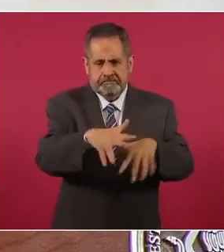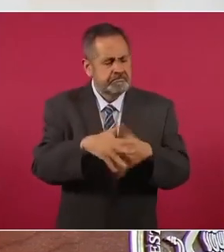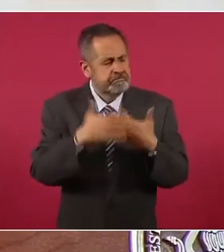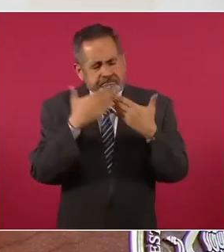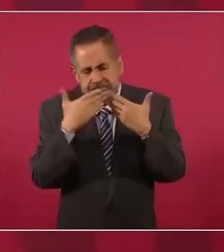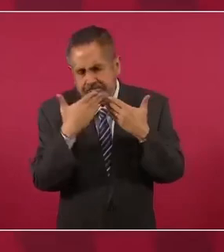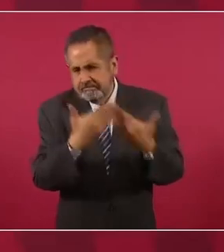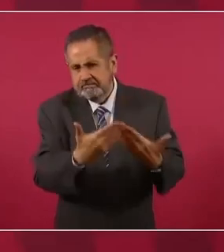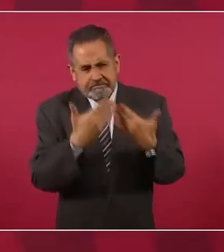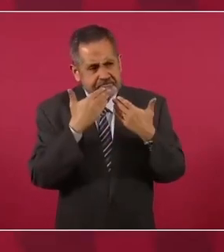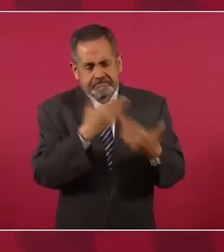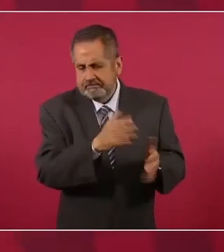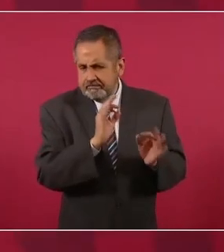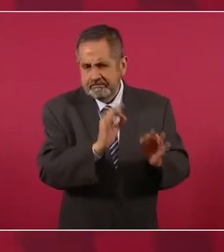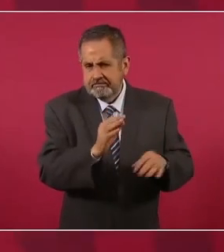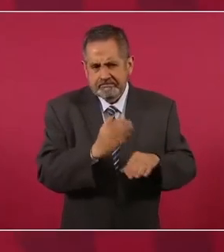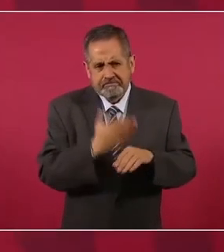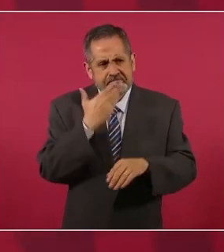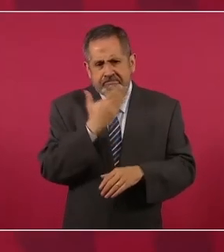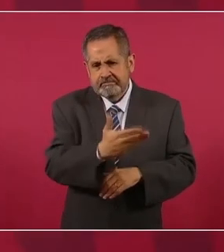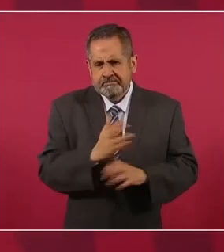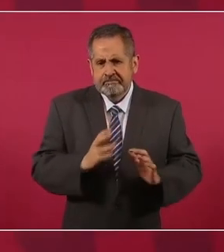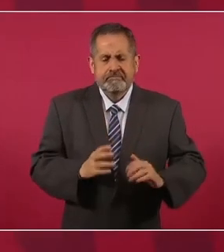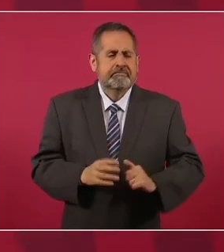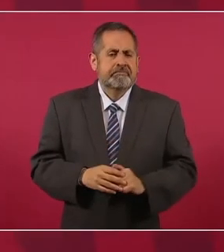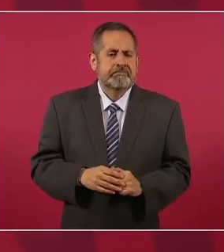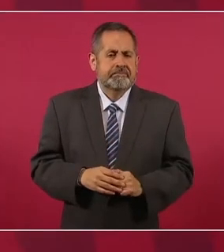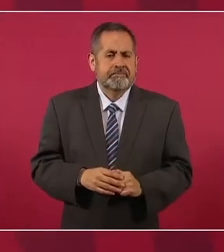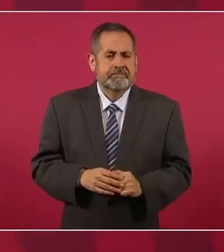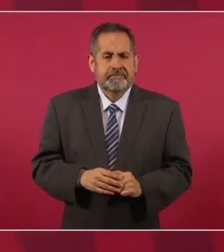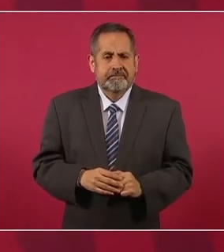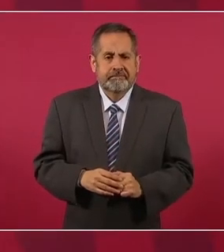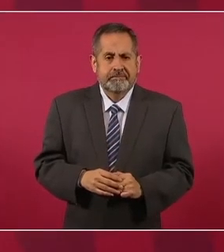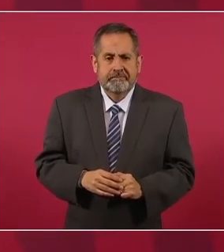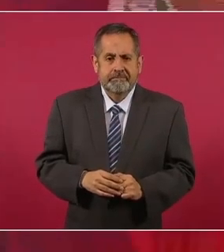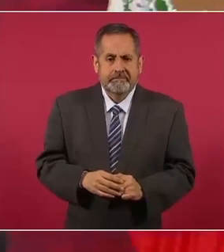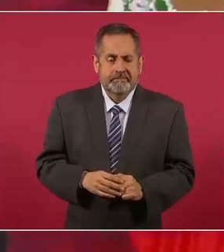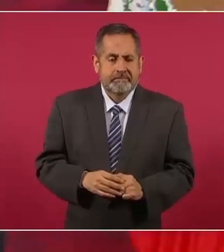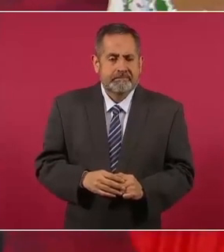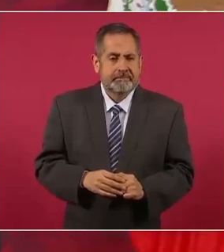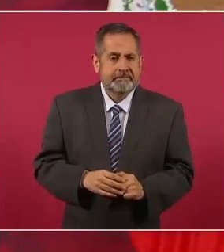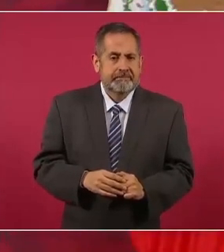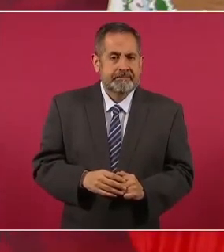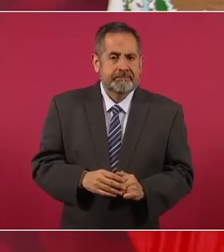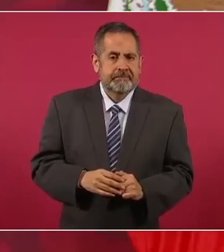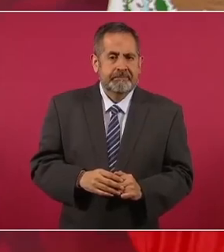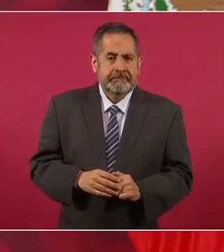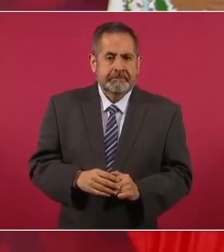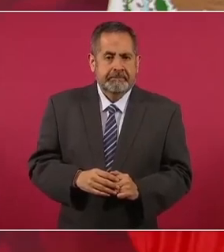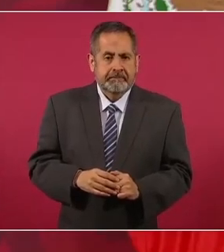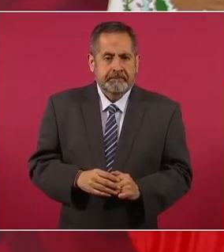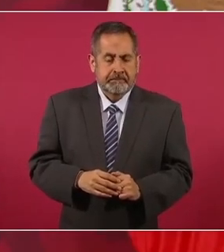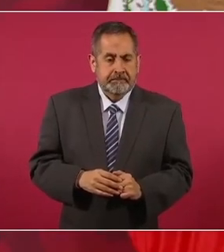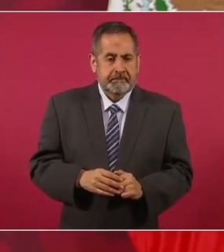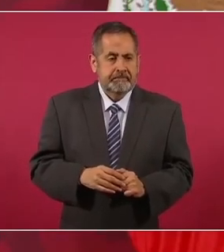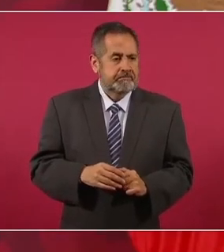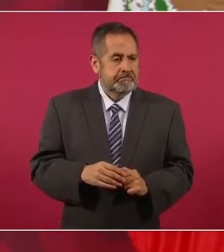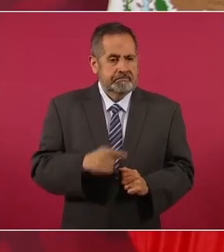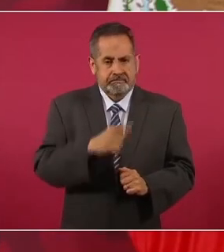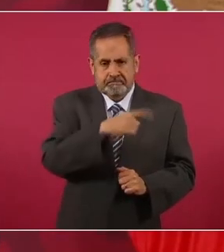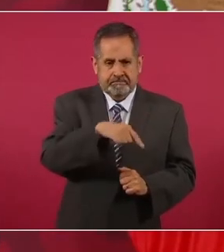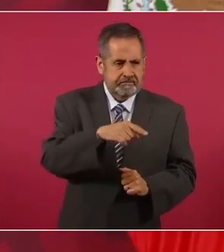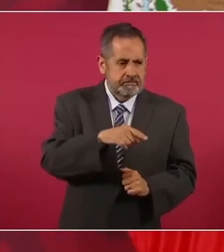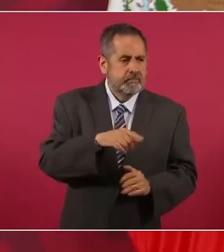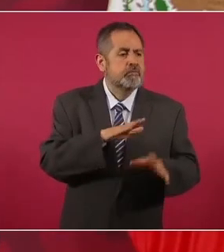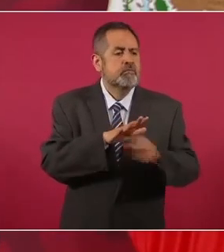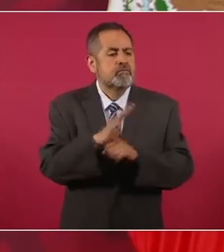el que se aclaren las